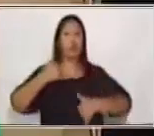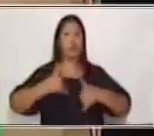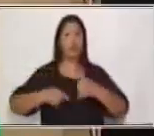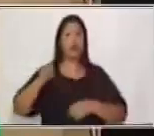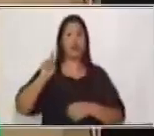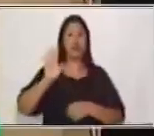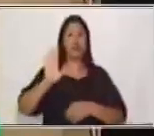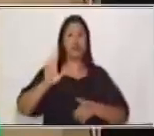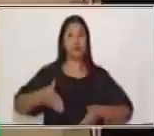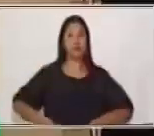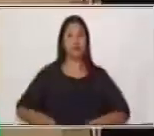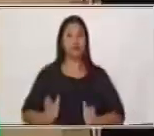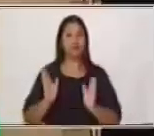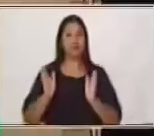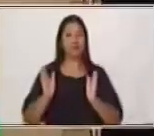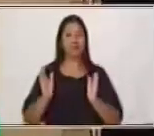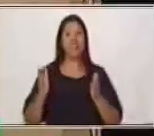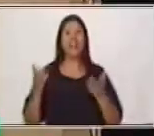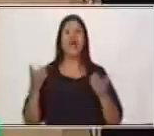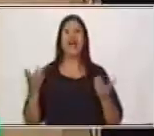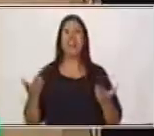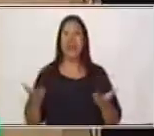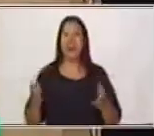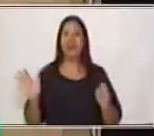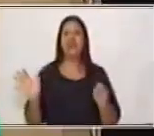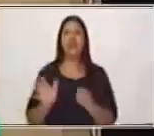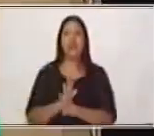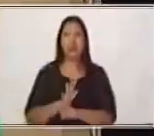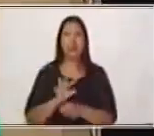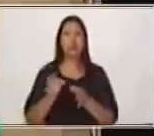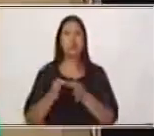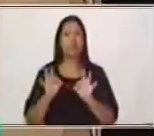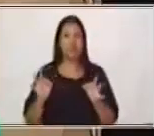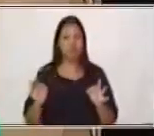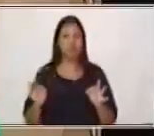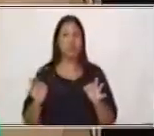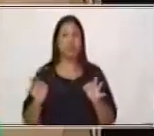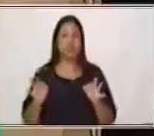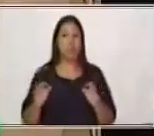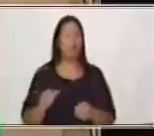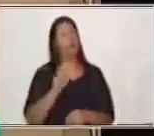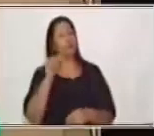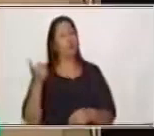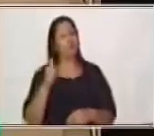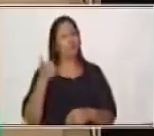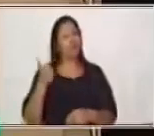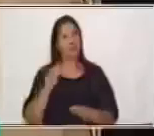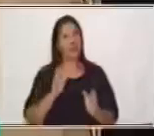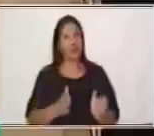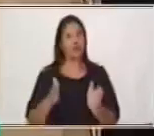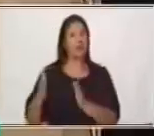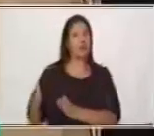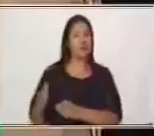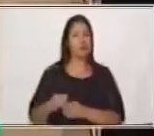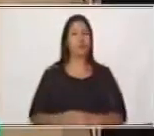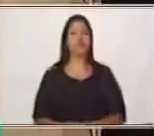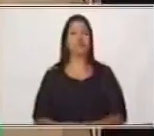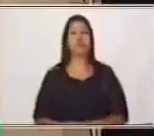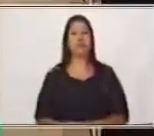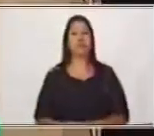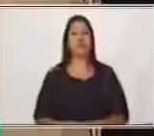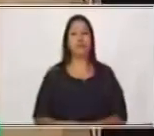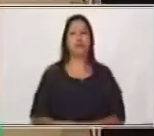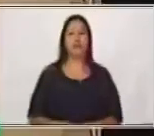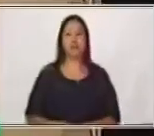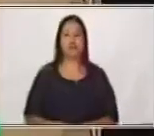cría. Y ahí completamos otra frase, ¿verdad? Pasemos a la siguiente oración que dice